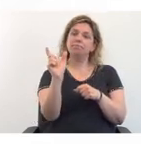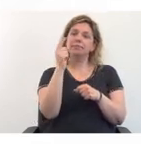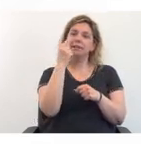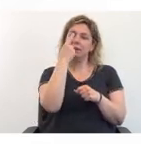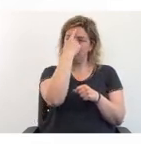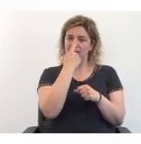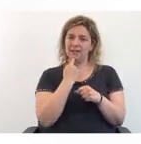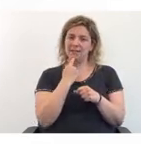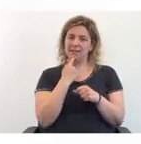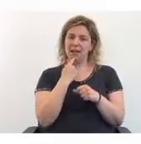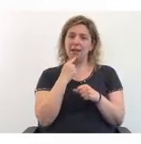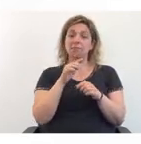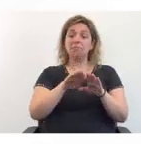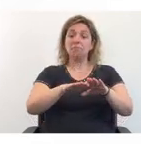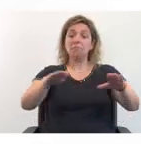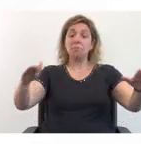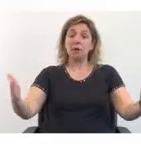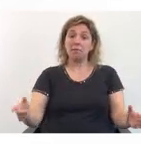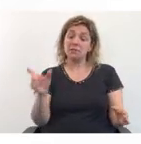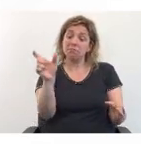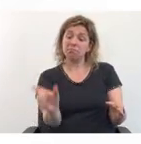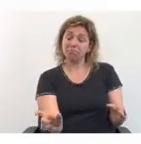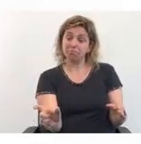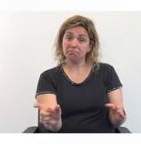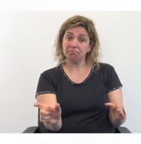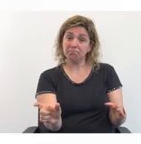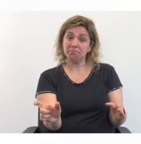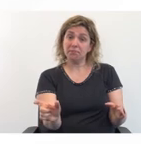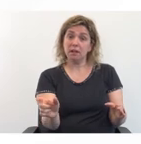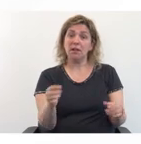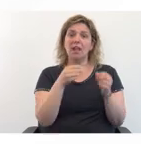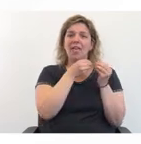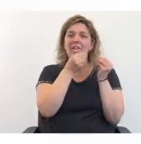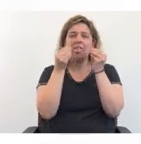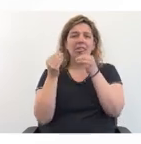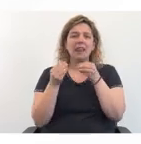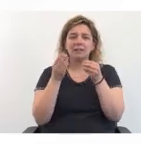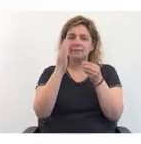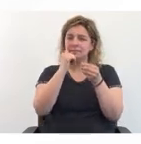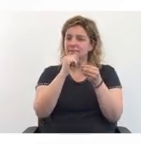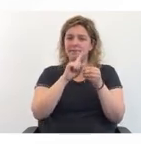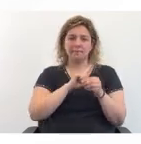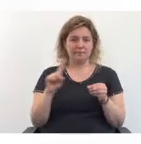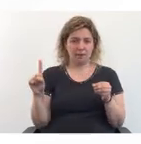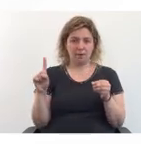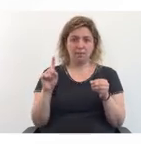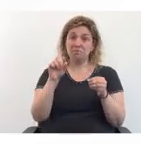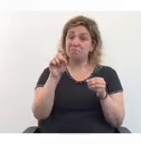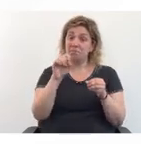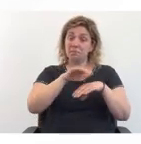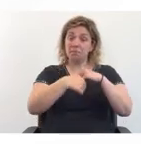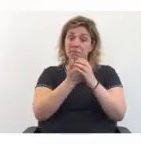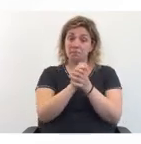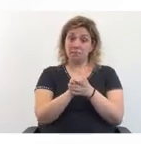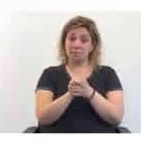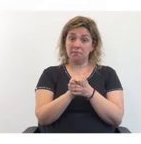cívica sin entregarla o apoyándola donde te indiquen. No cierres tu sobre con saliva. Desinfectate con